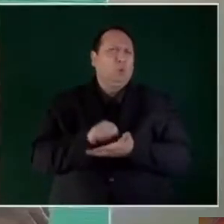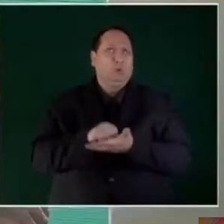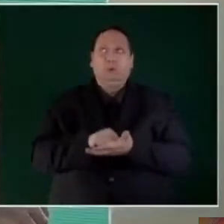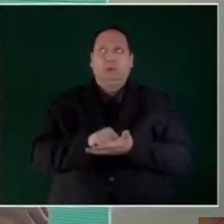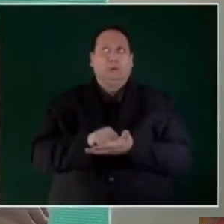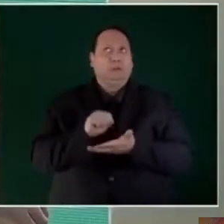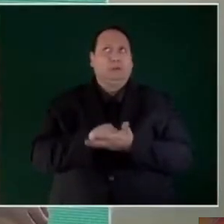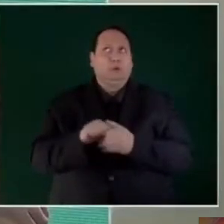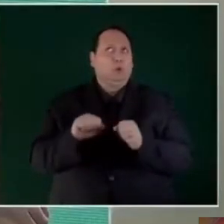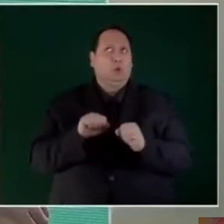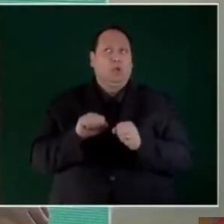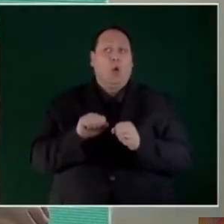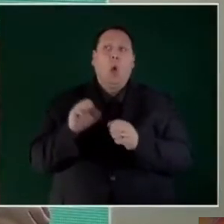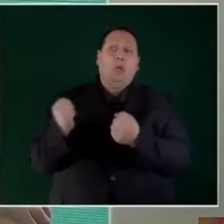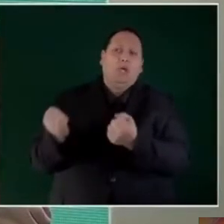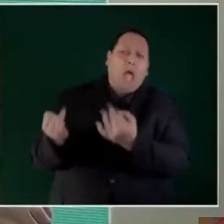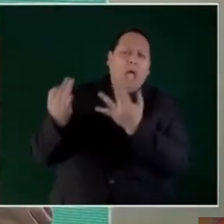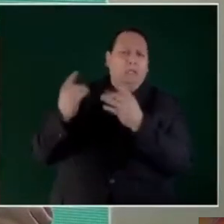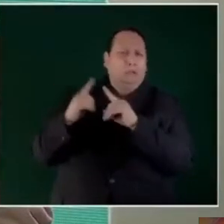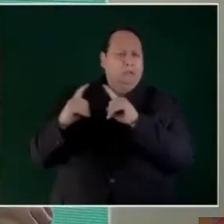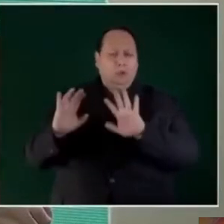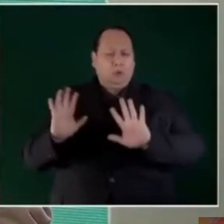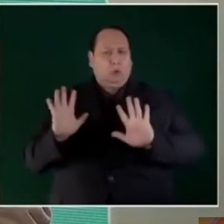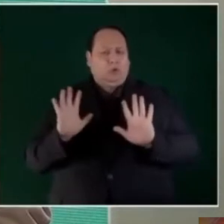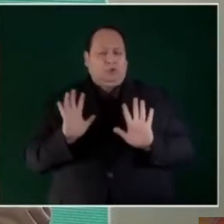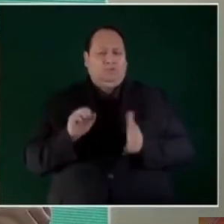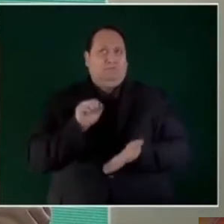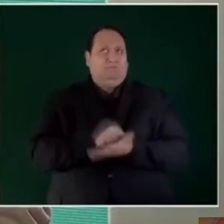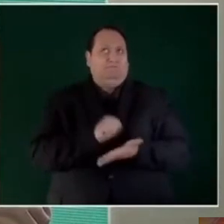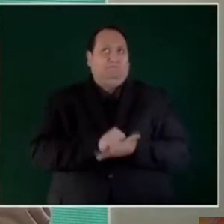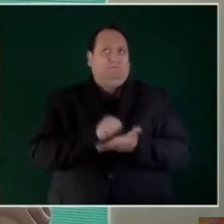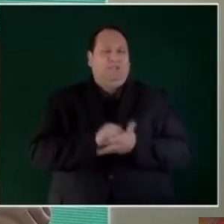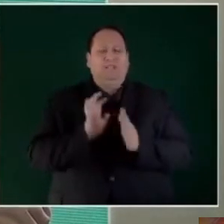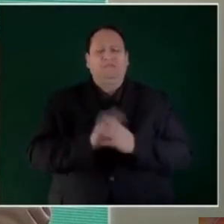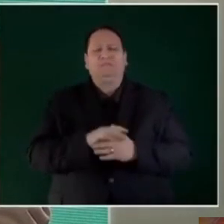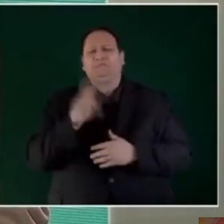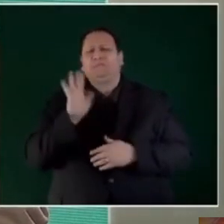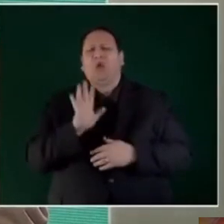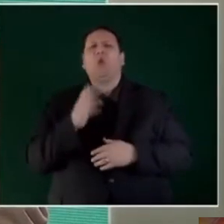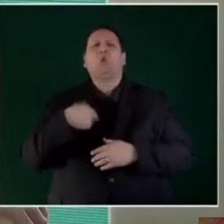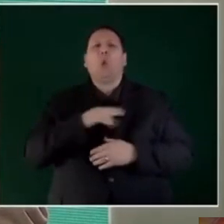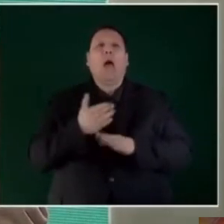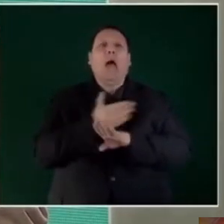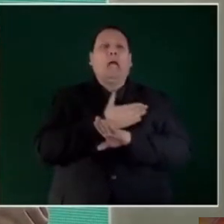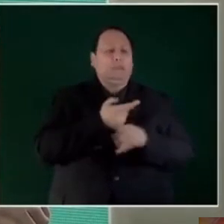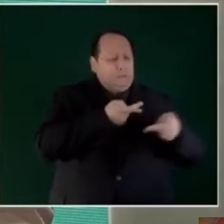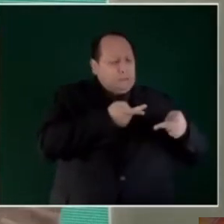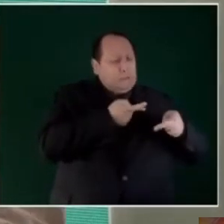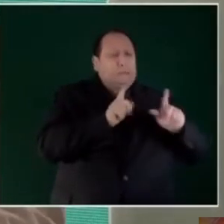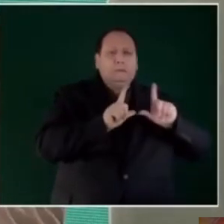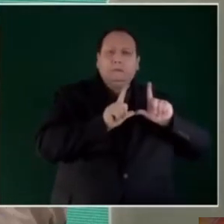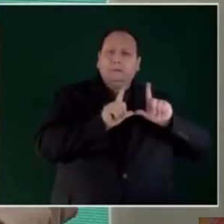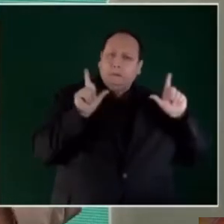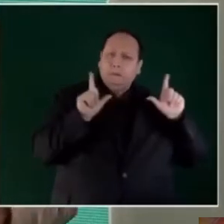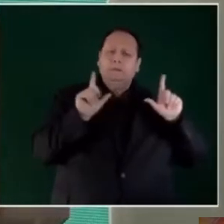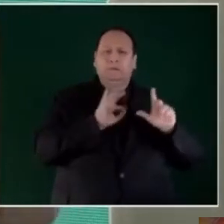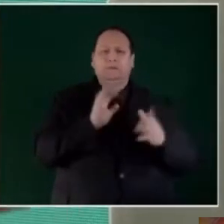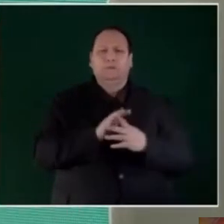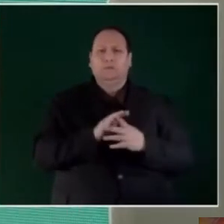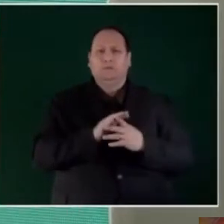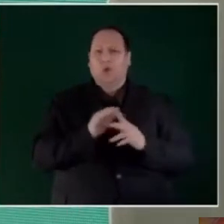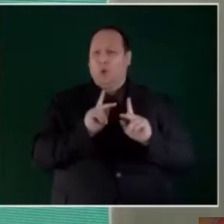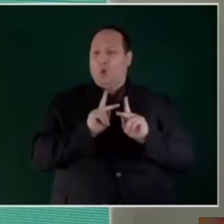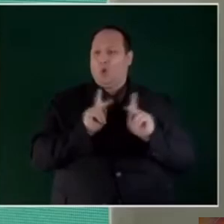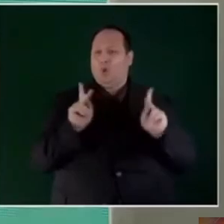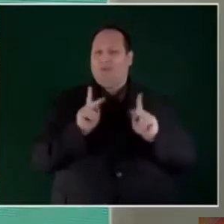toco madera, incendios, en fin, que estemos preparados, todos.